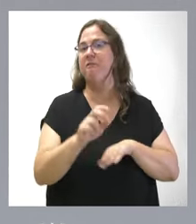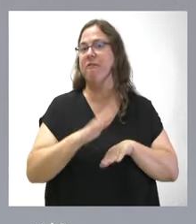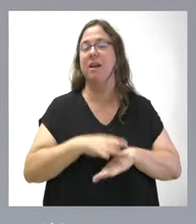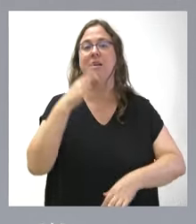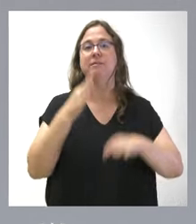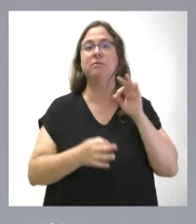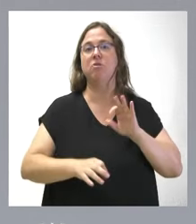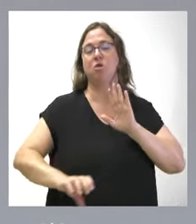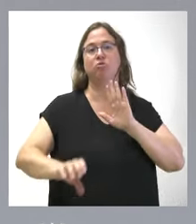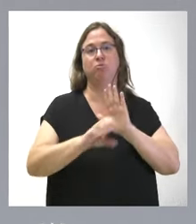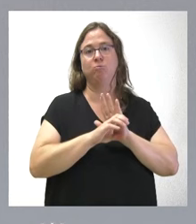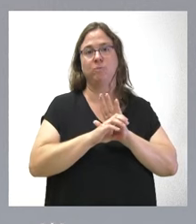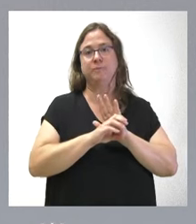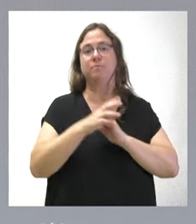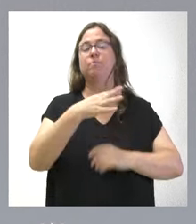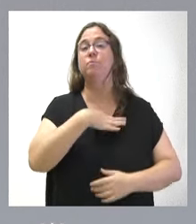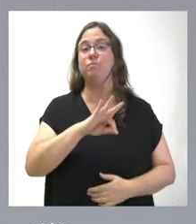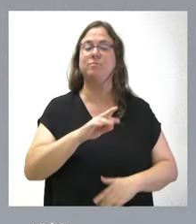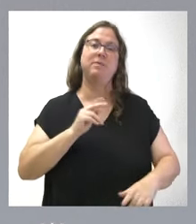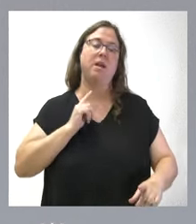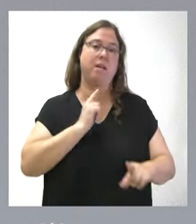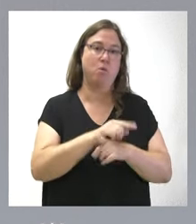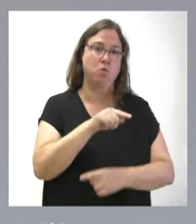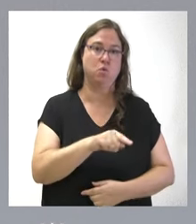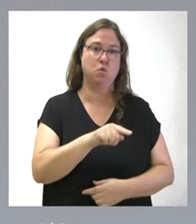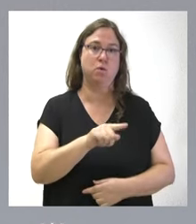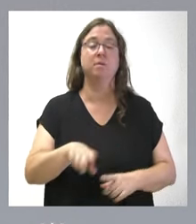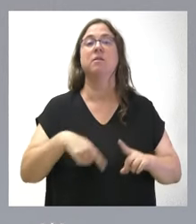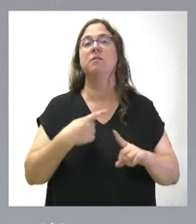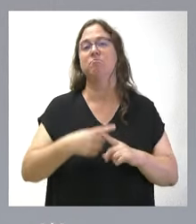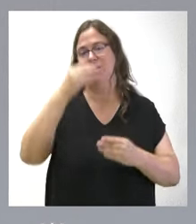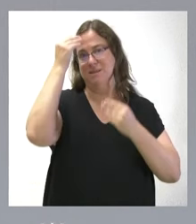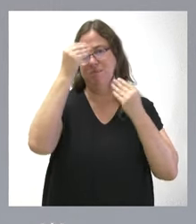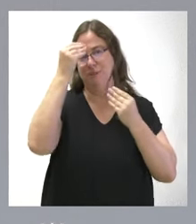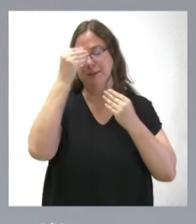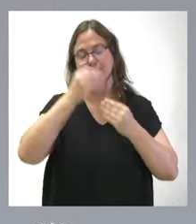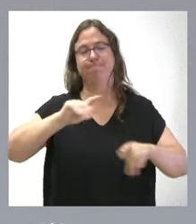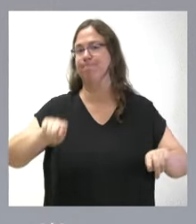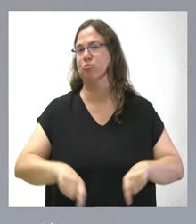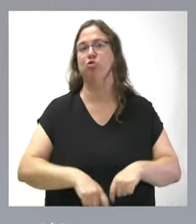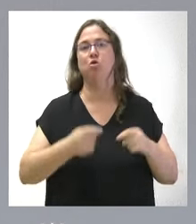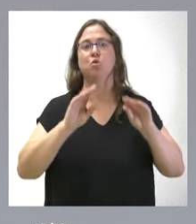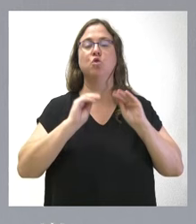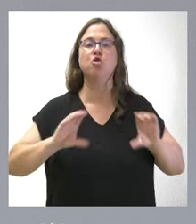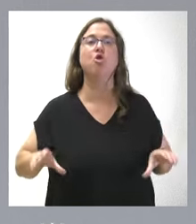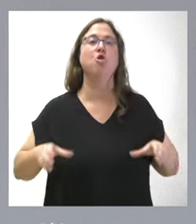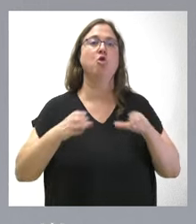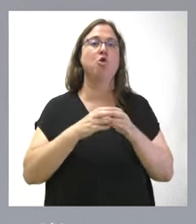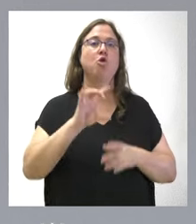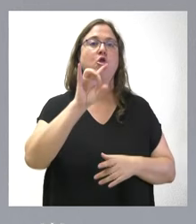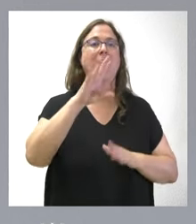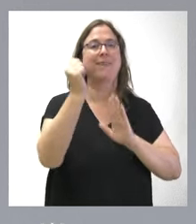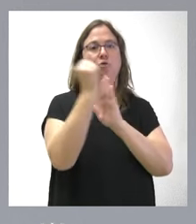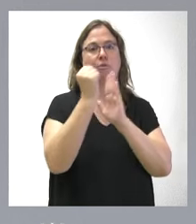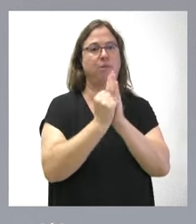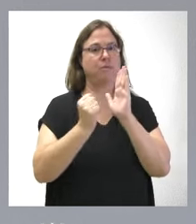Constitucional estime nuestro recurso y considere que se han vulnerado un conjunto de más de 14 artículos